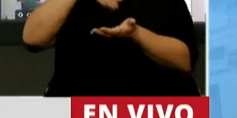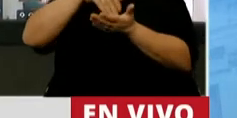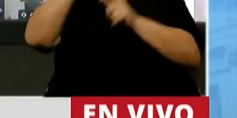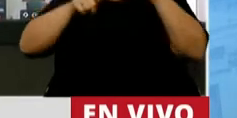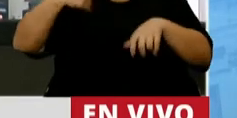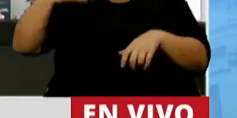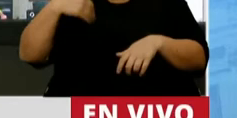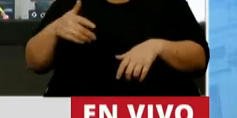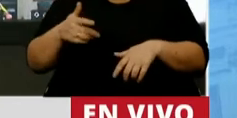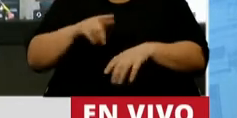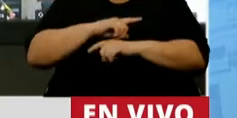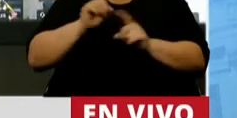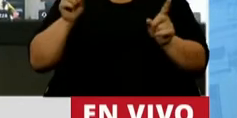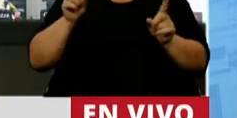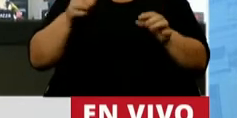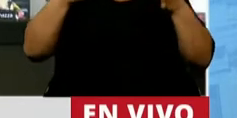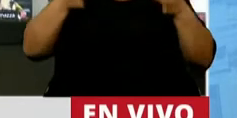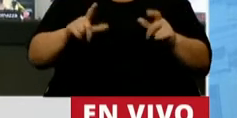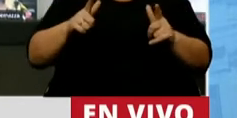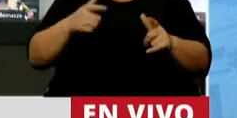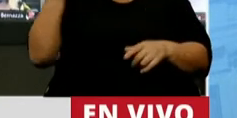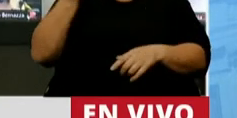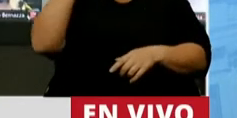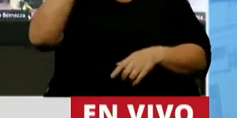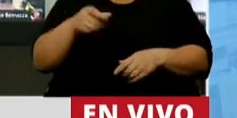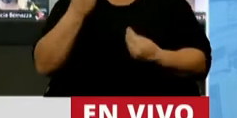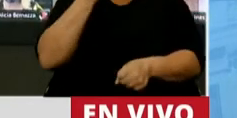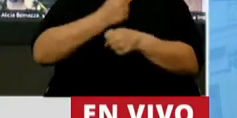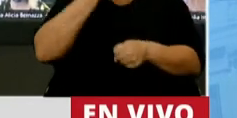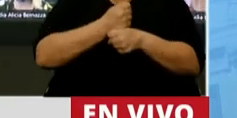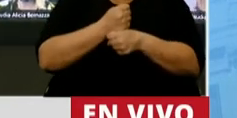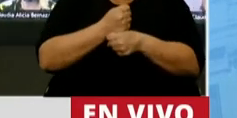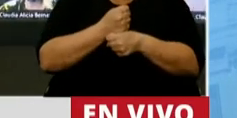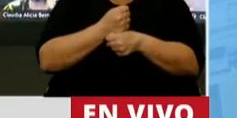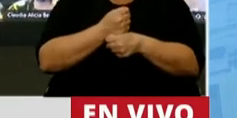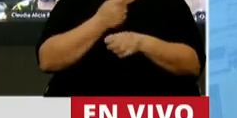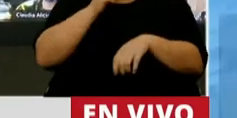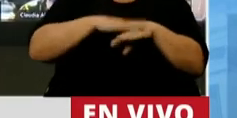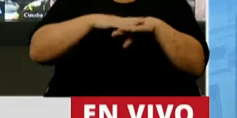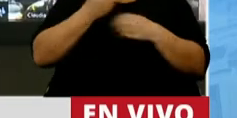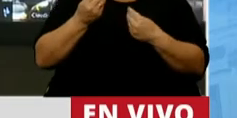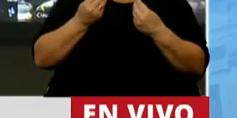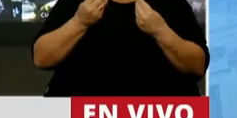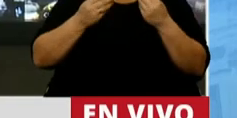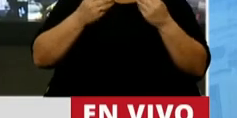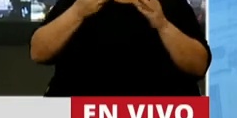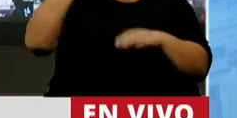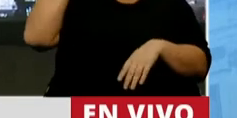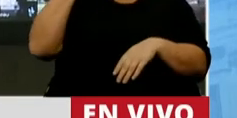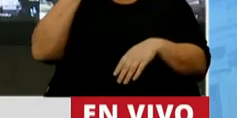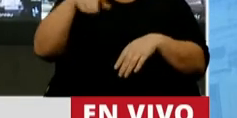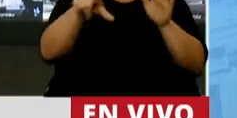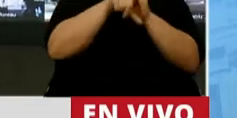de compatriotas no tienen lo más digno que puede tener un ser humano, que es el trabajo. Y la causa muchas veces justamente